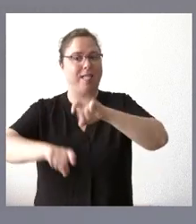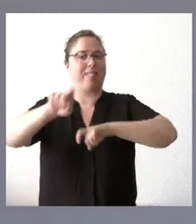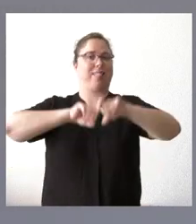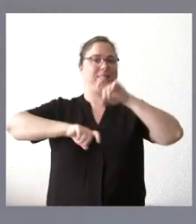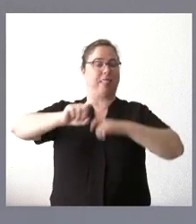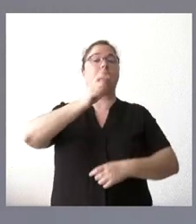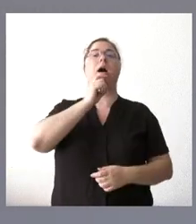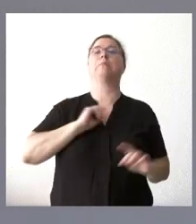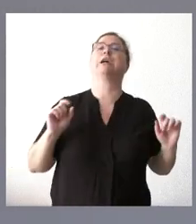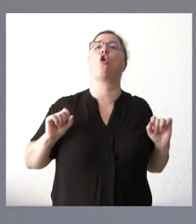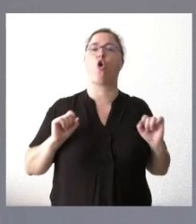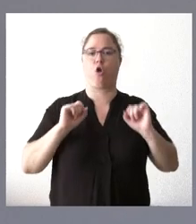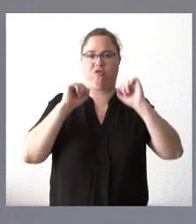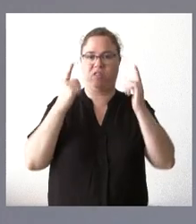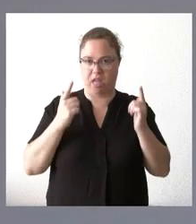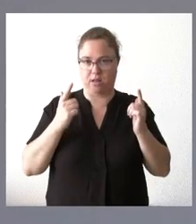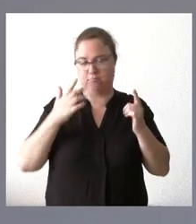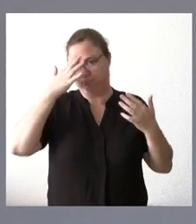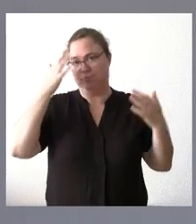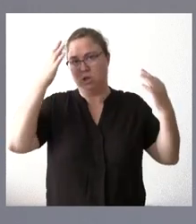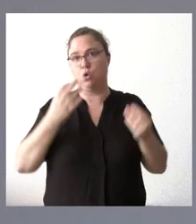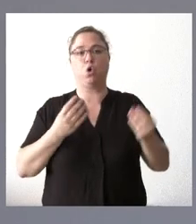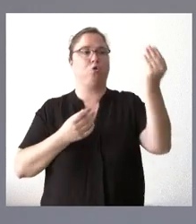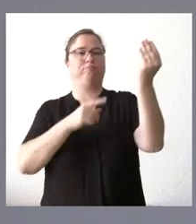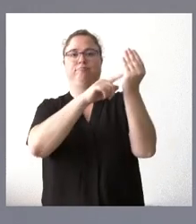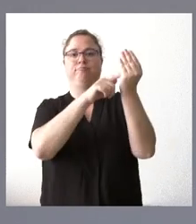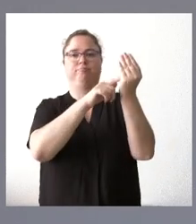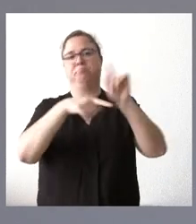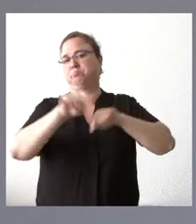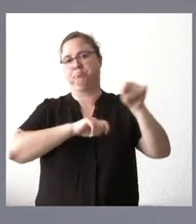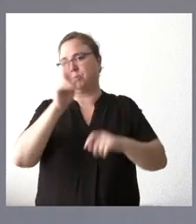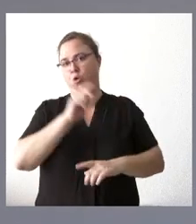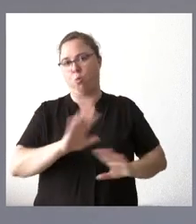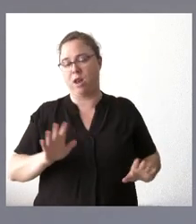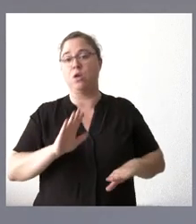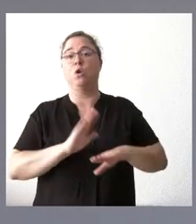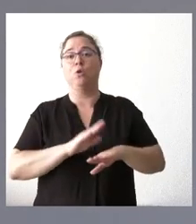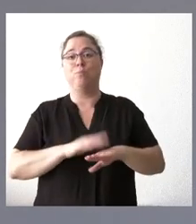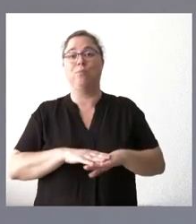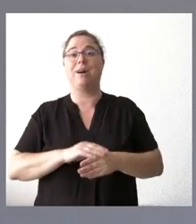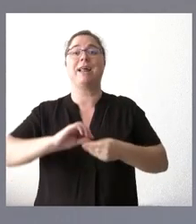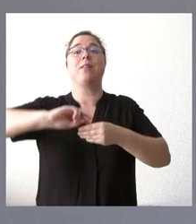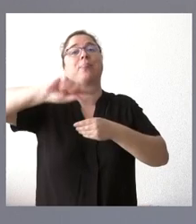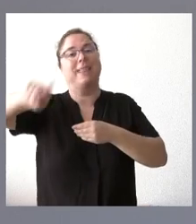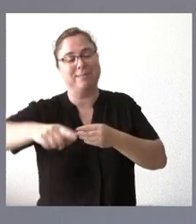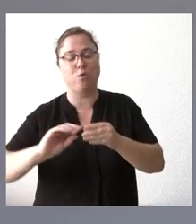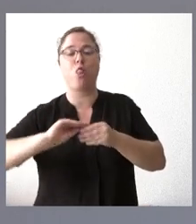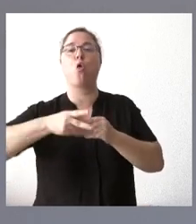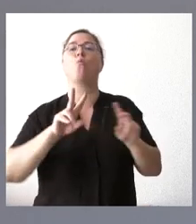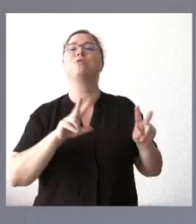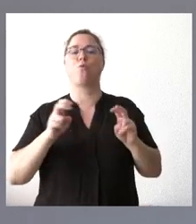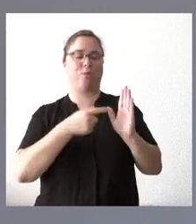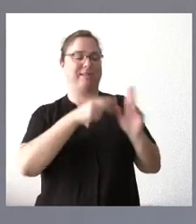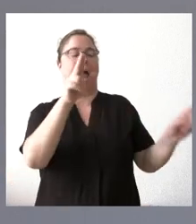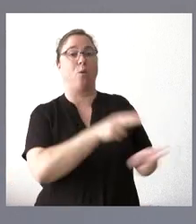oficialmente, pues, lógicamente, este documento dejará de tener validez como consecuencia de que hay un documento posterior que lo retira.